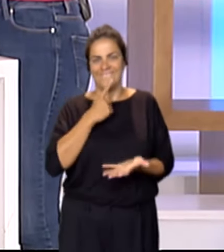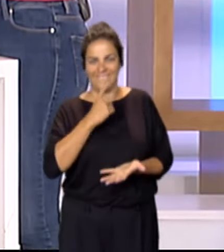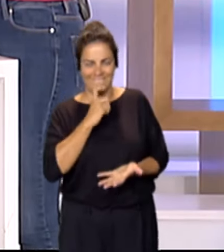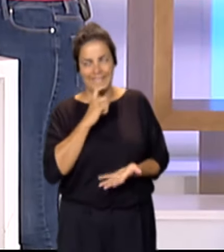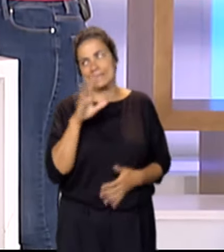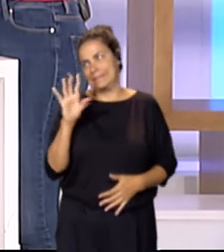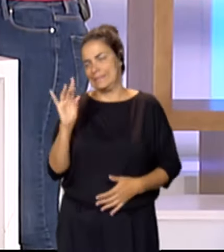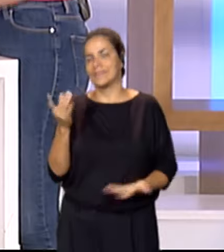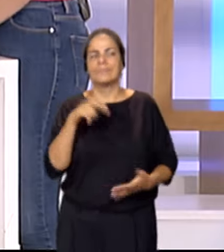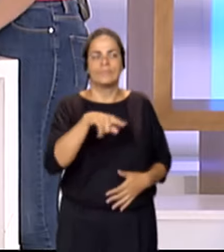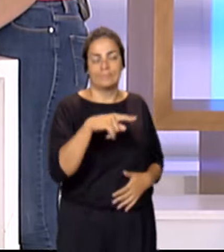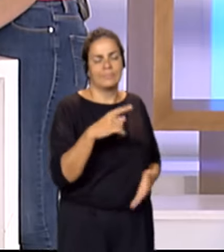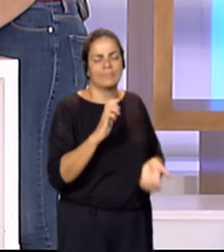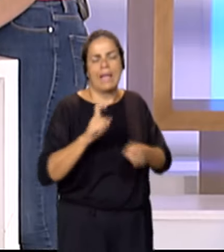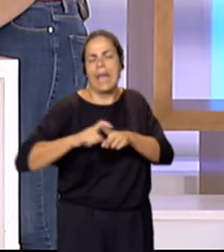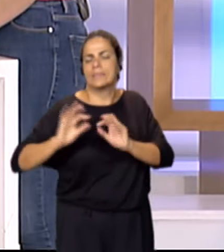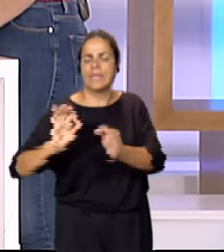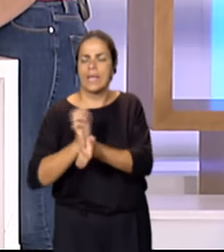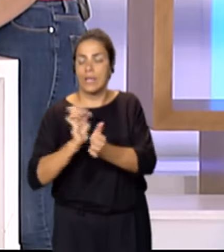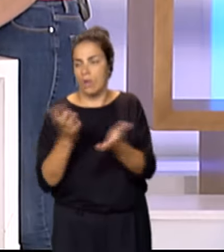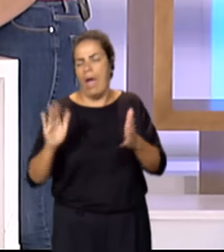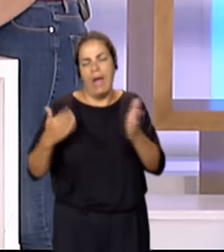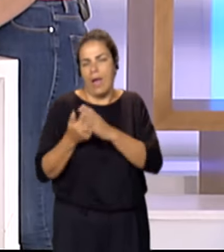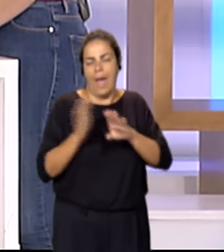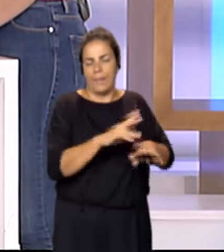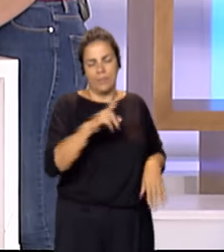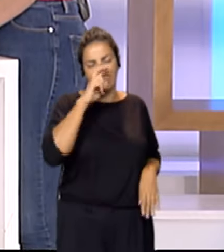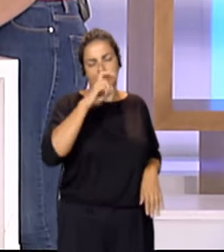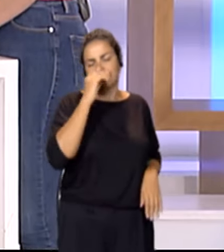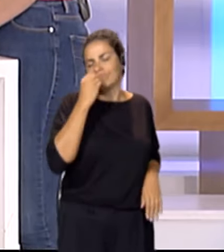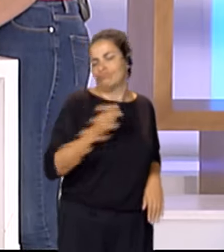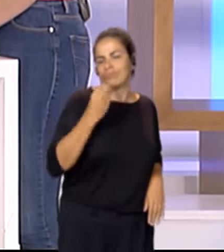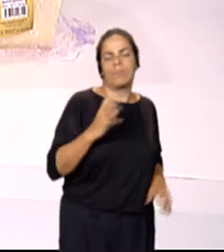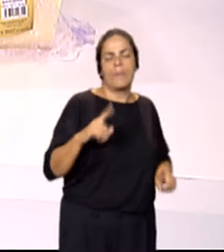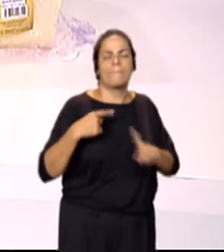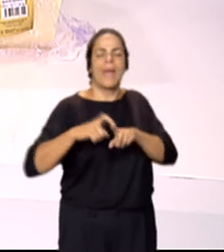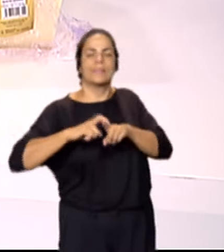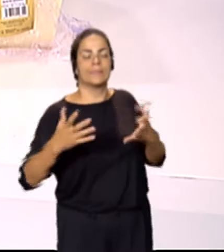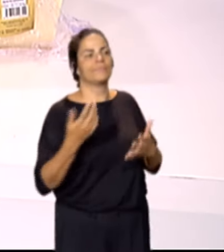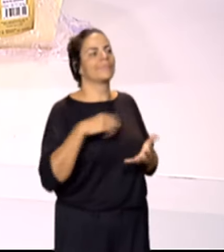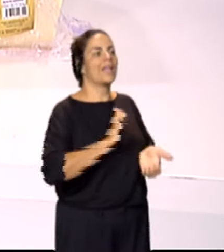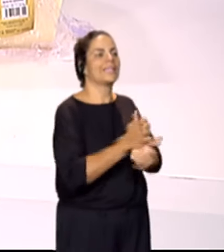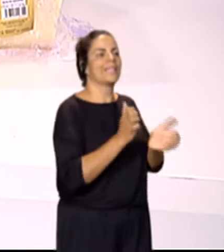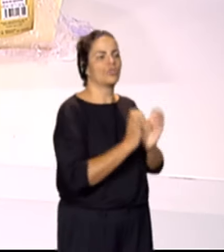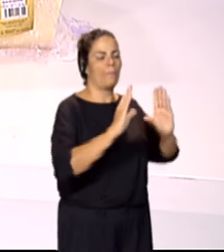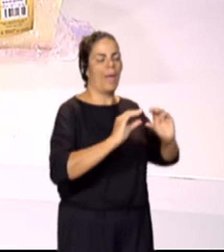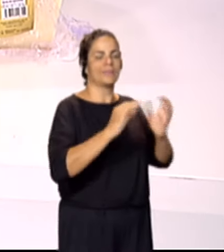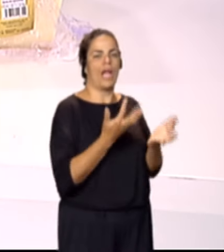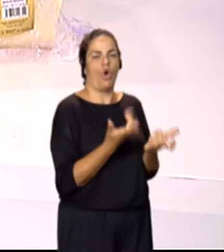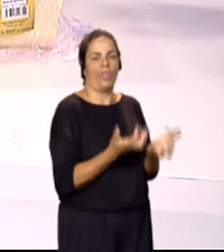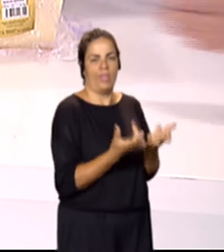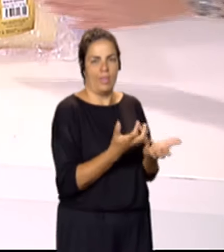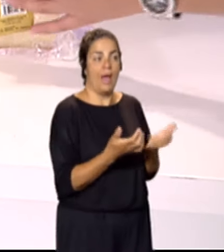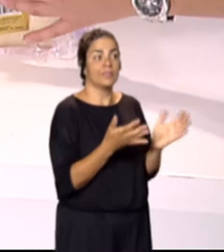que huele fabulosamente bien? Mira, este queso, la característica es un queso de pasta cocida. Eso quiere decir que la